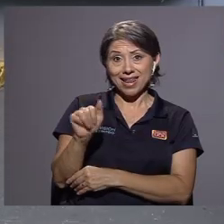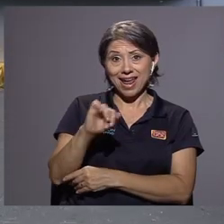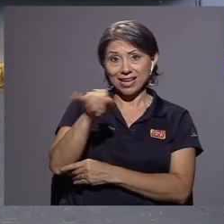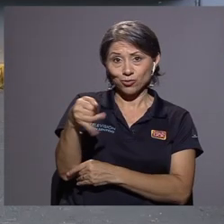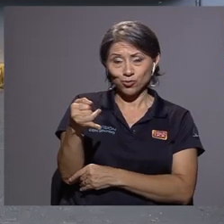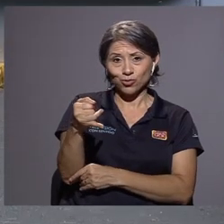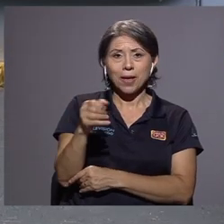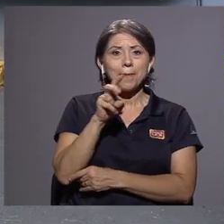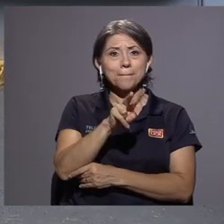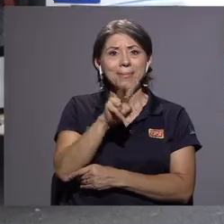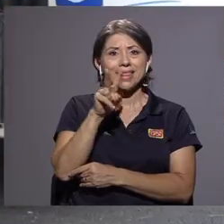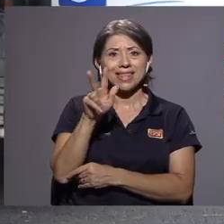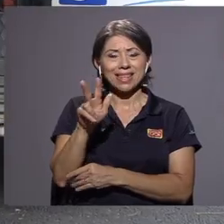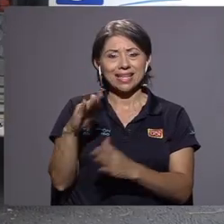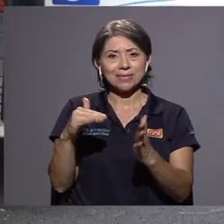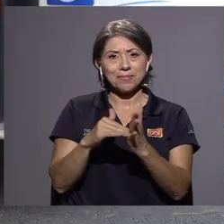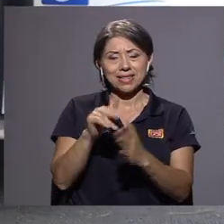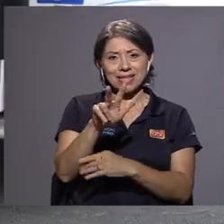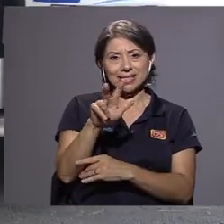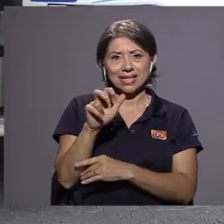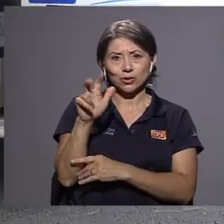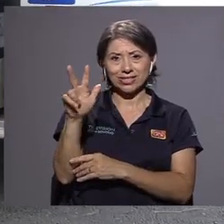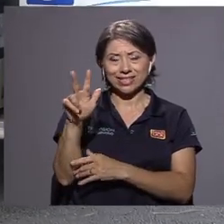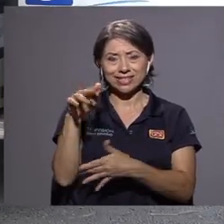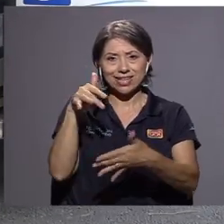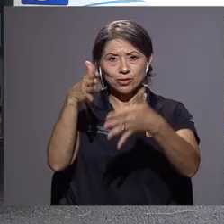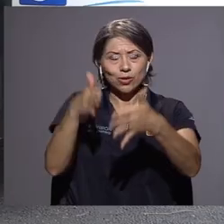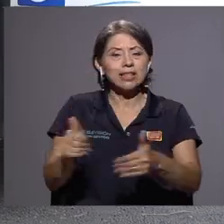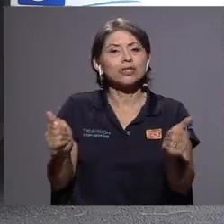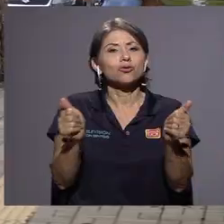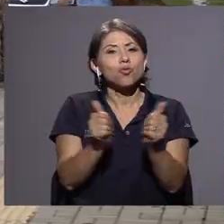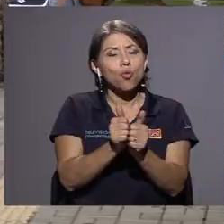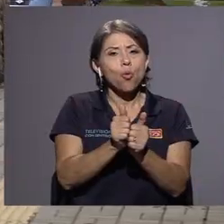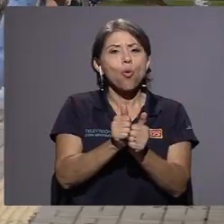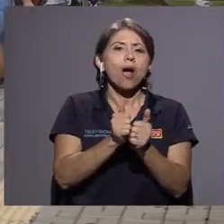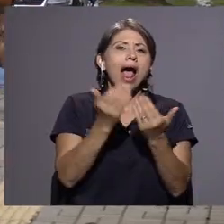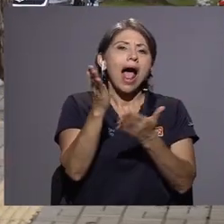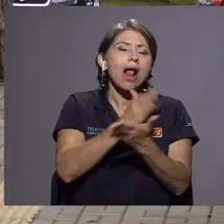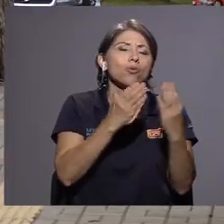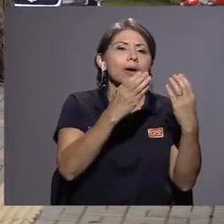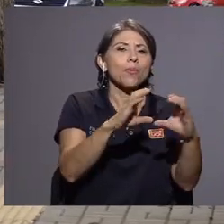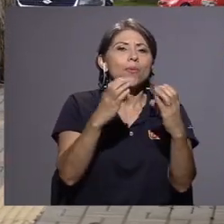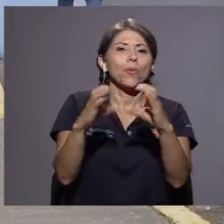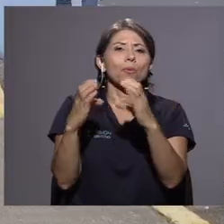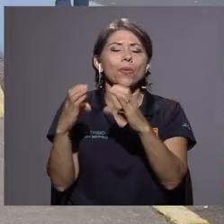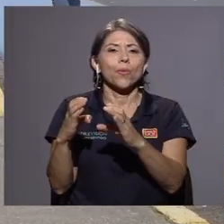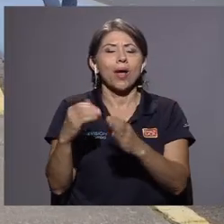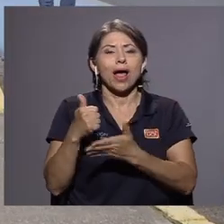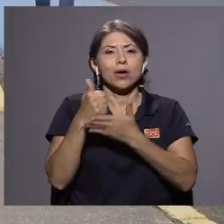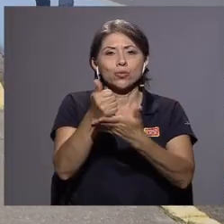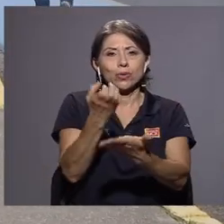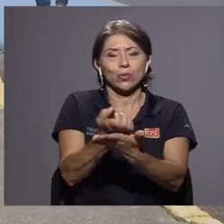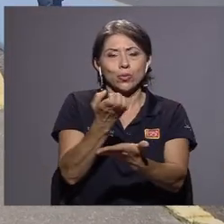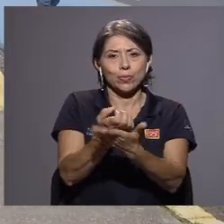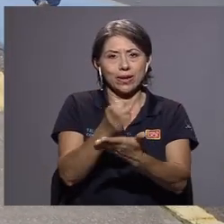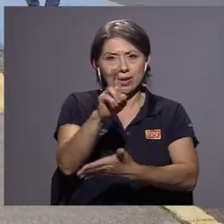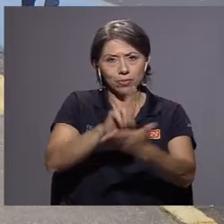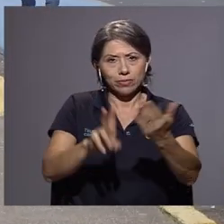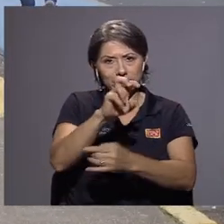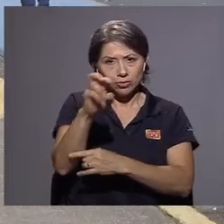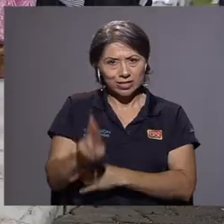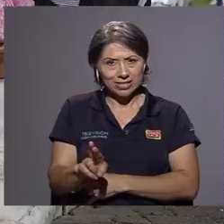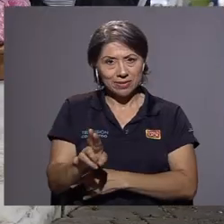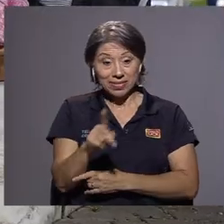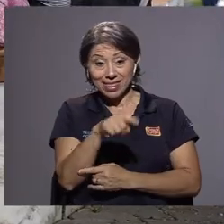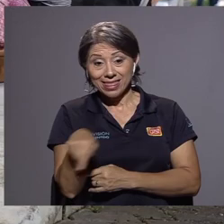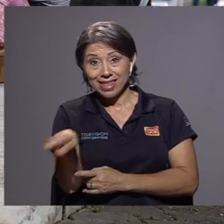Así como María Jesús, son 23,303 los estudiantes que cuentan con alguna categoría de beca socioeconómica en la Universidad de Costa